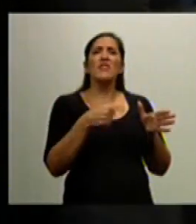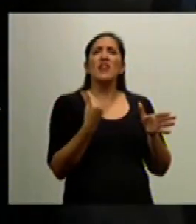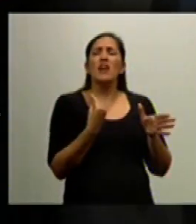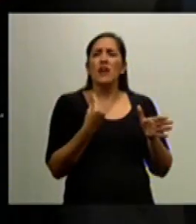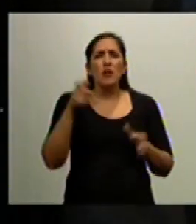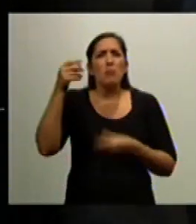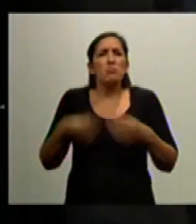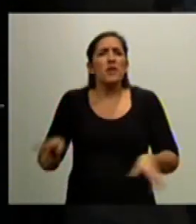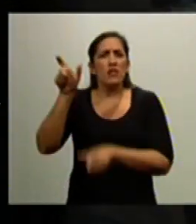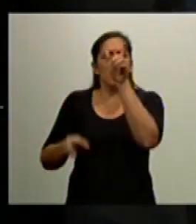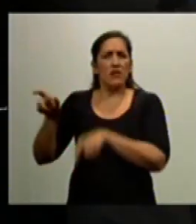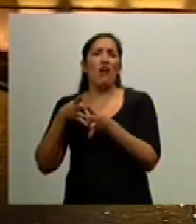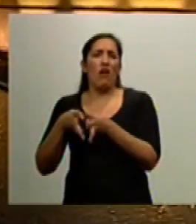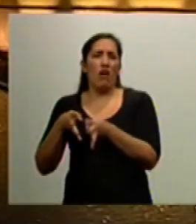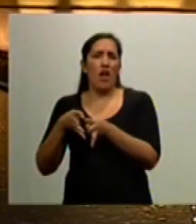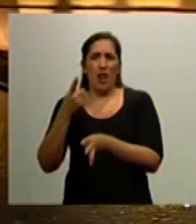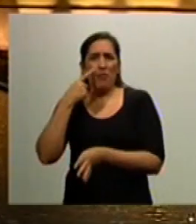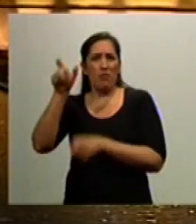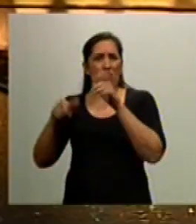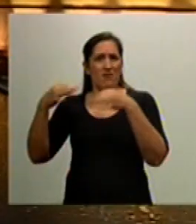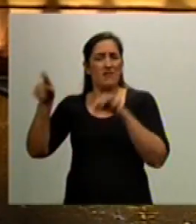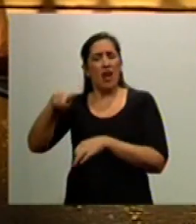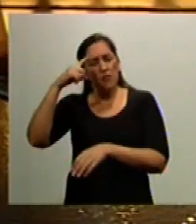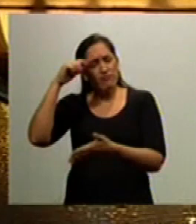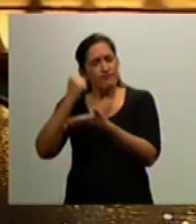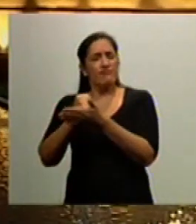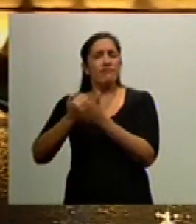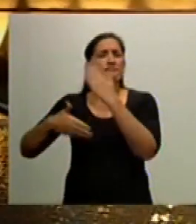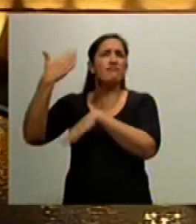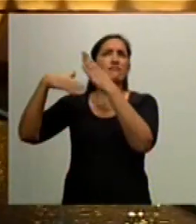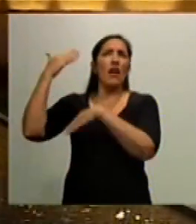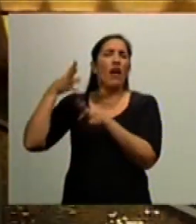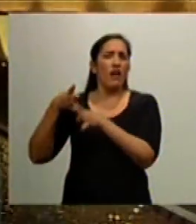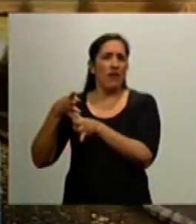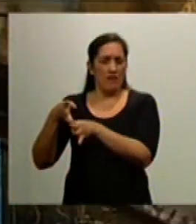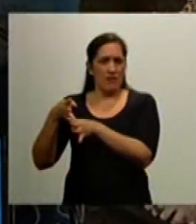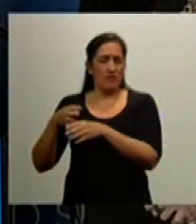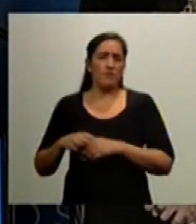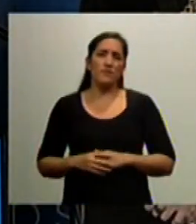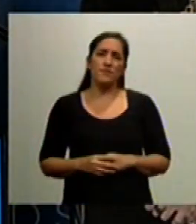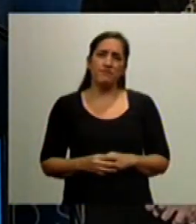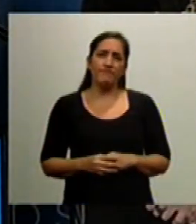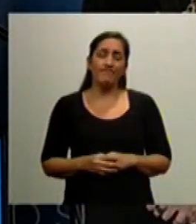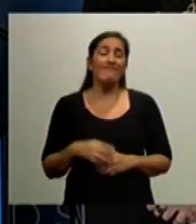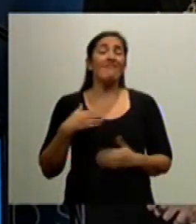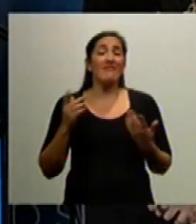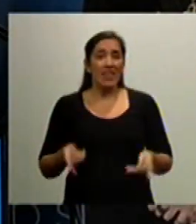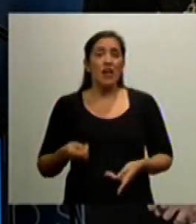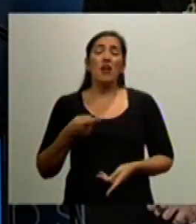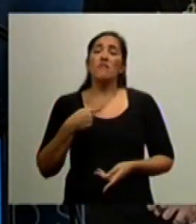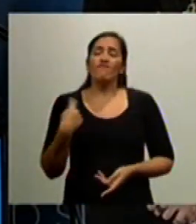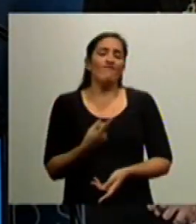argentinos, también aquí, porque no acostumbramos